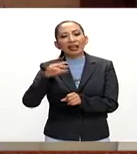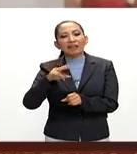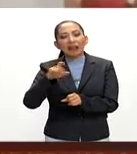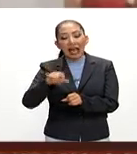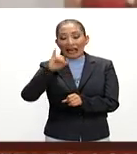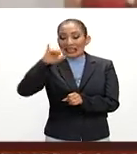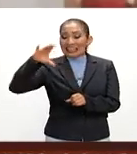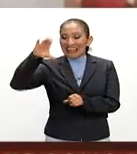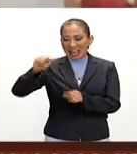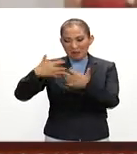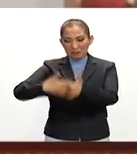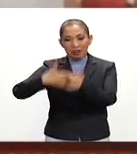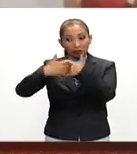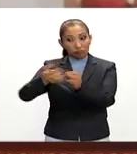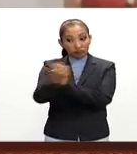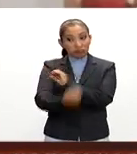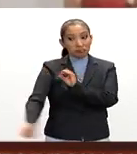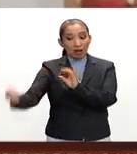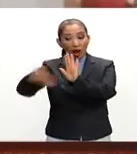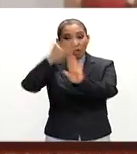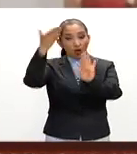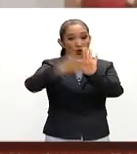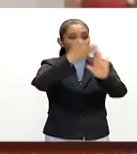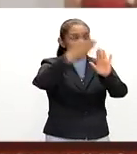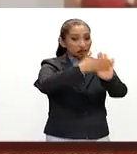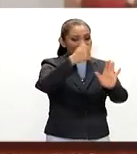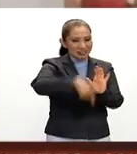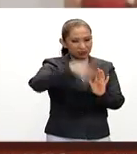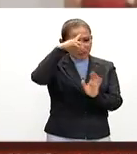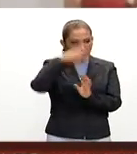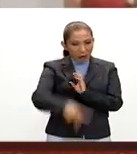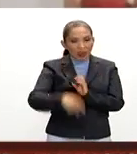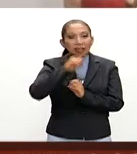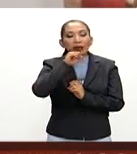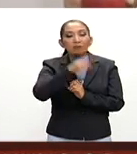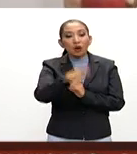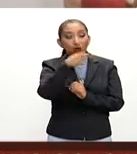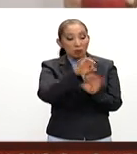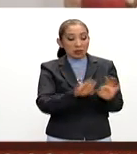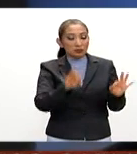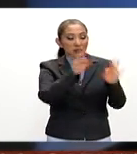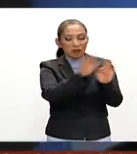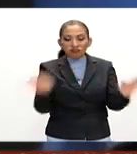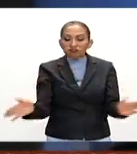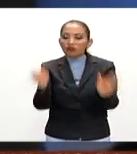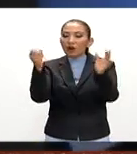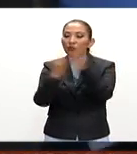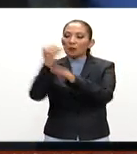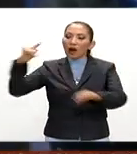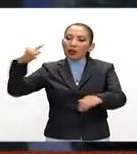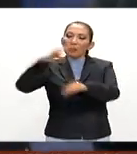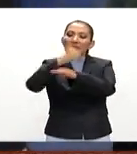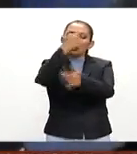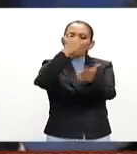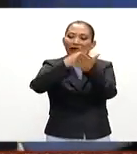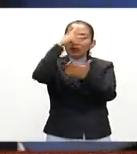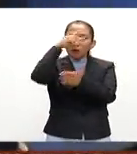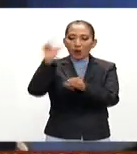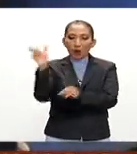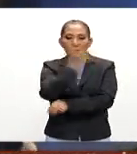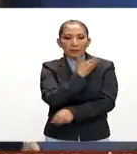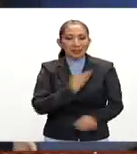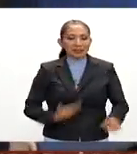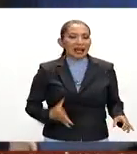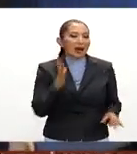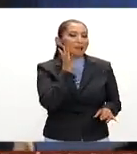empresa pues muy importante en la construcción de nuestro país además fue uno de los principales promotores del nuevo aeropuerto de la Ciudad de México cuando fue presidente